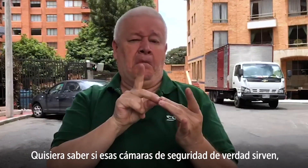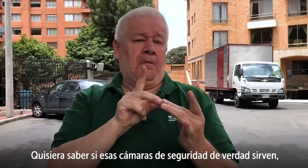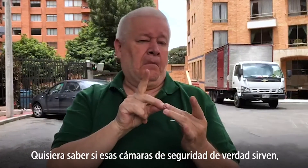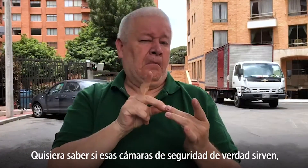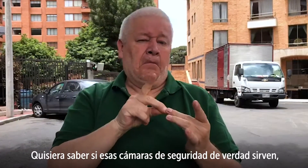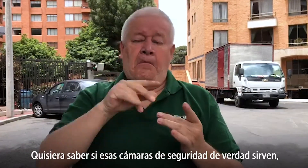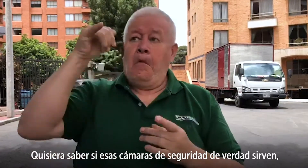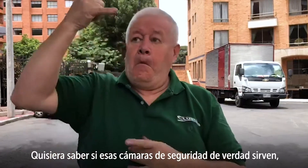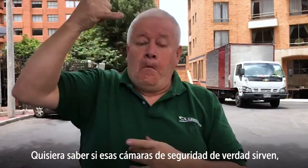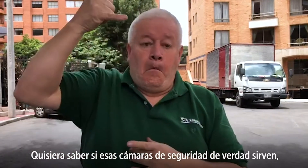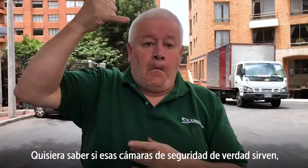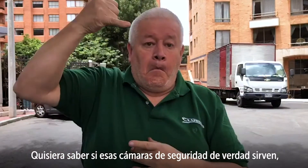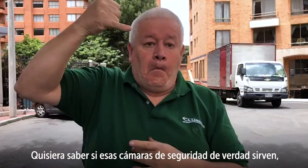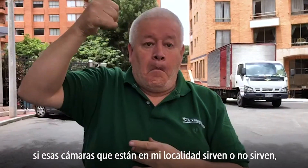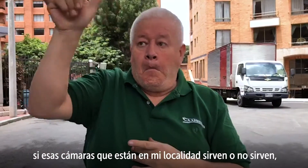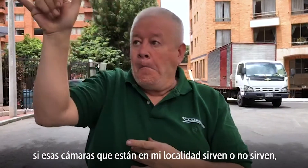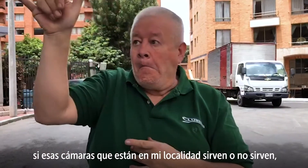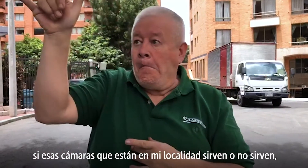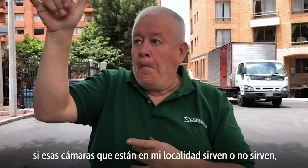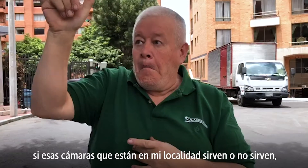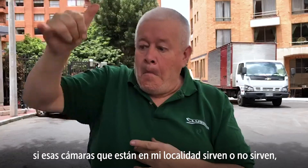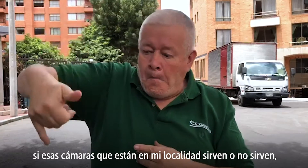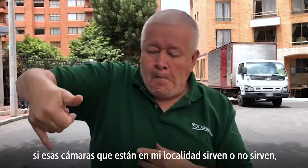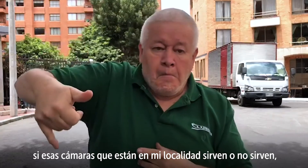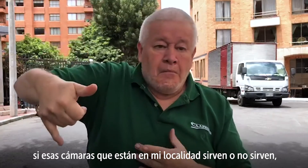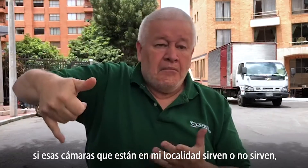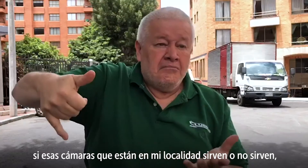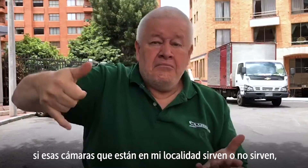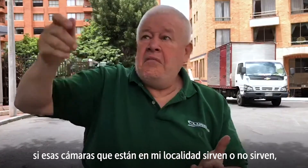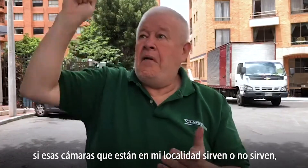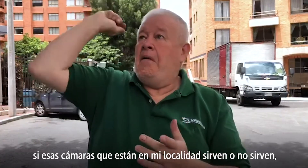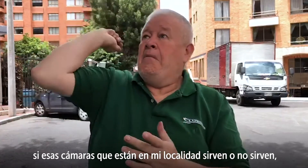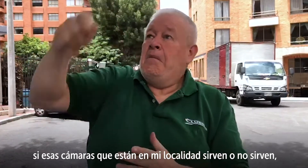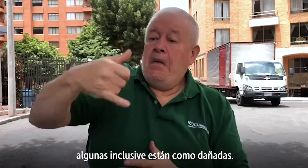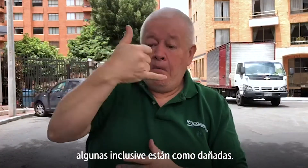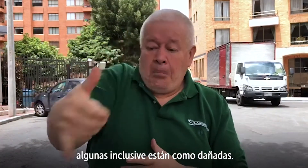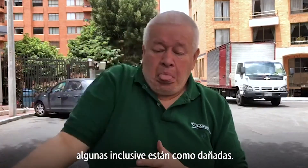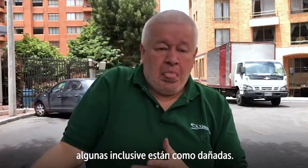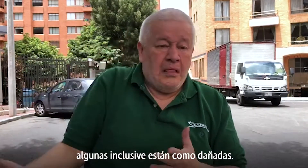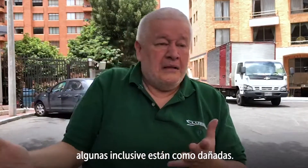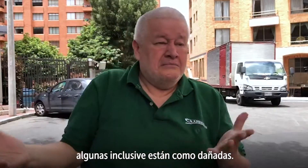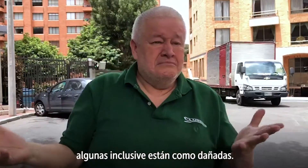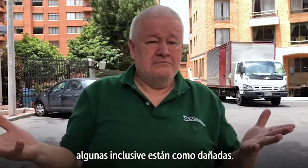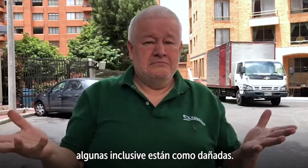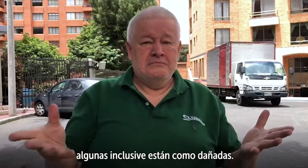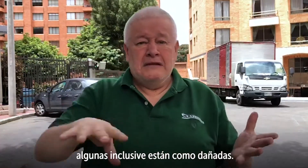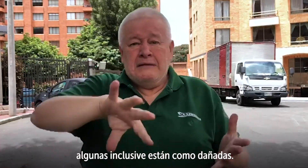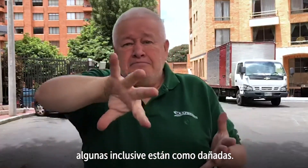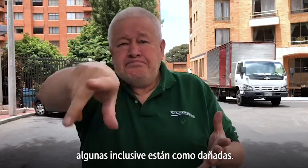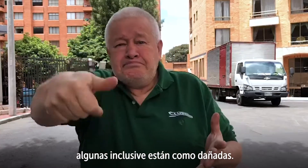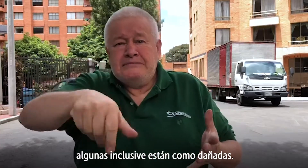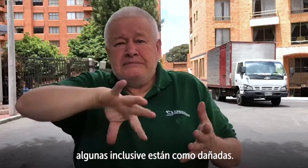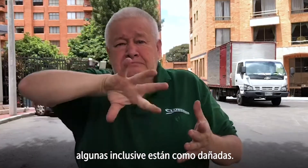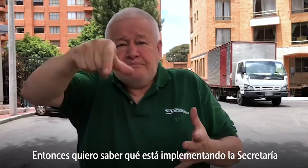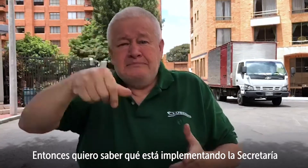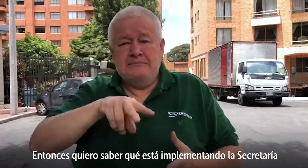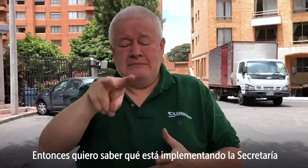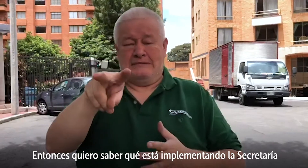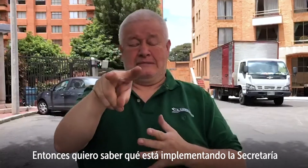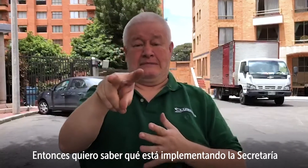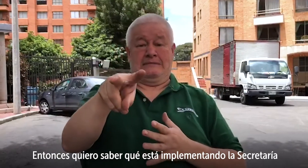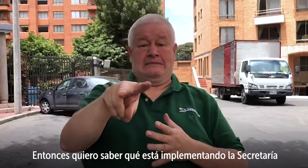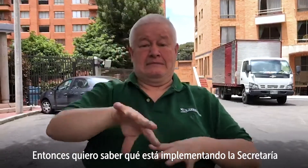esas cámaras de seguridad de verdad sirven. Si esas cámaras que están en mi localidad sirven o no sirven. Algunas inclusive están como dañadas.